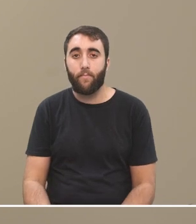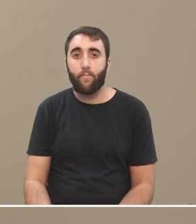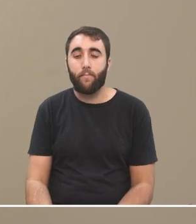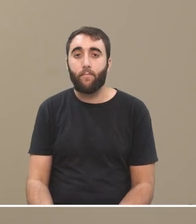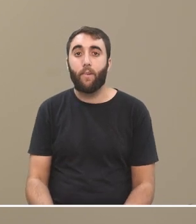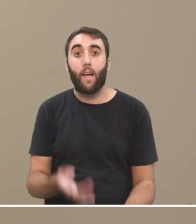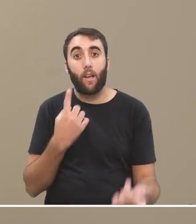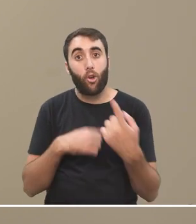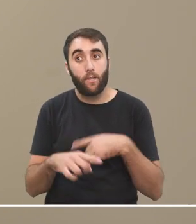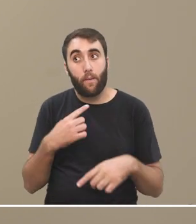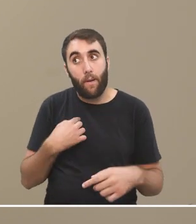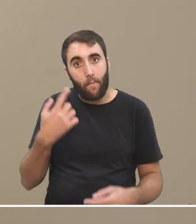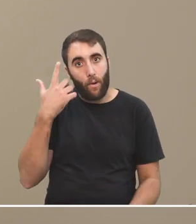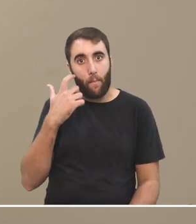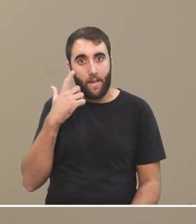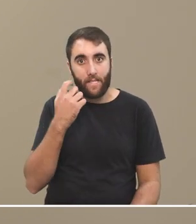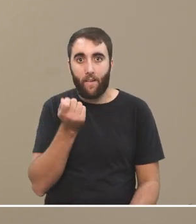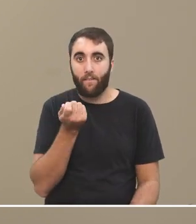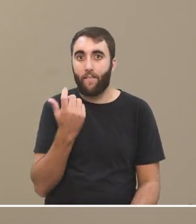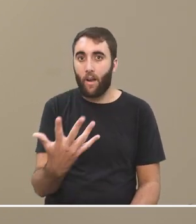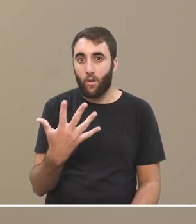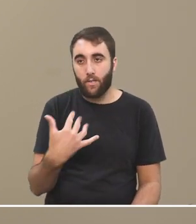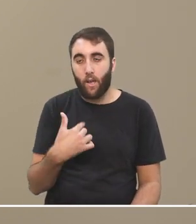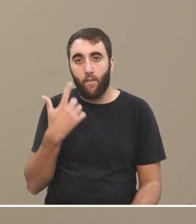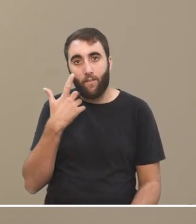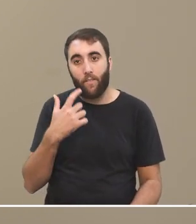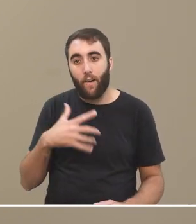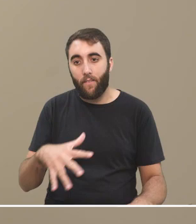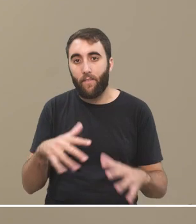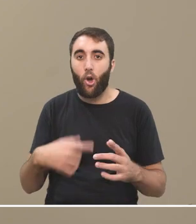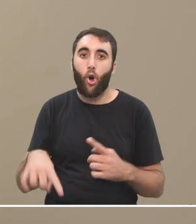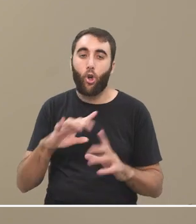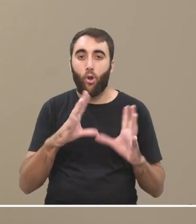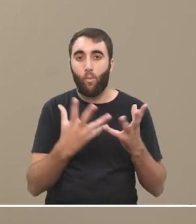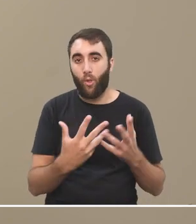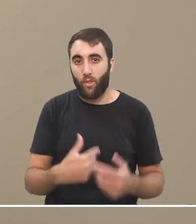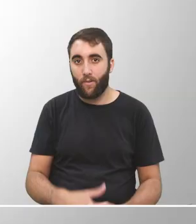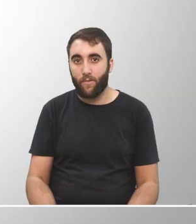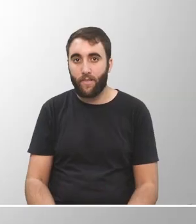entonces es una riqueza, a eso me refiero, es una riqueza haber vivido en otro planeta, aunque no lo parezca.